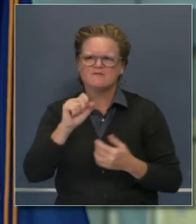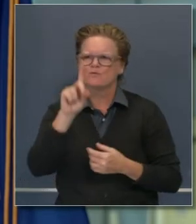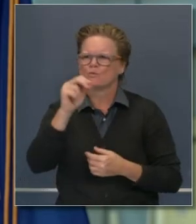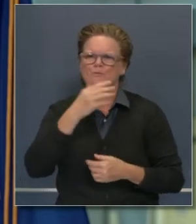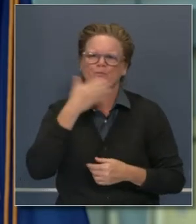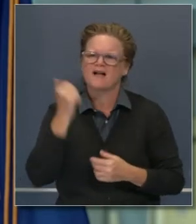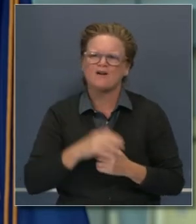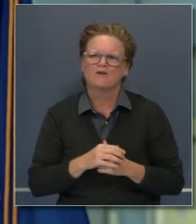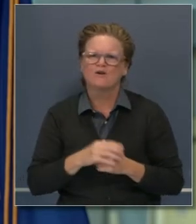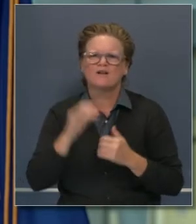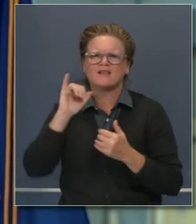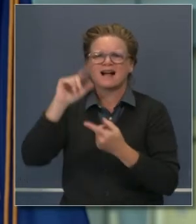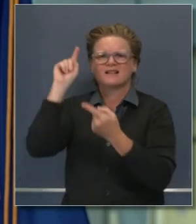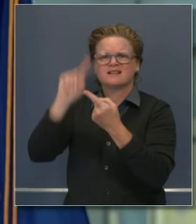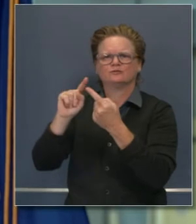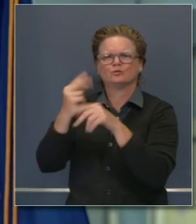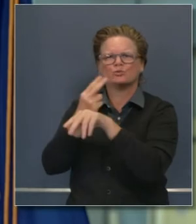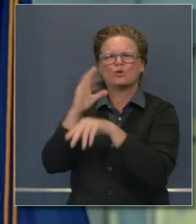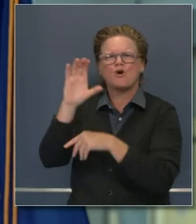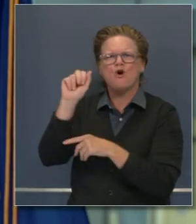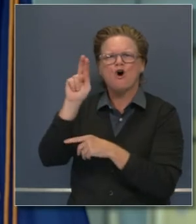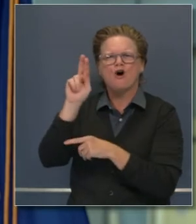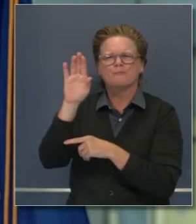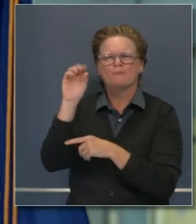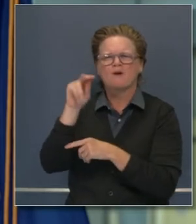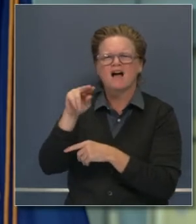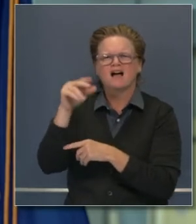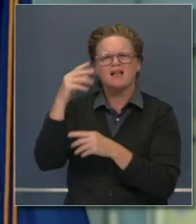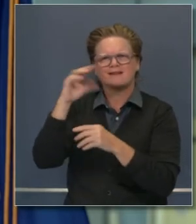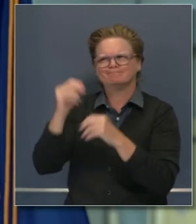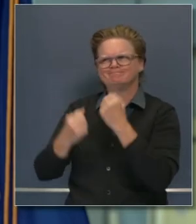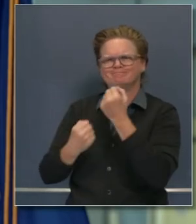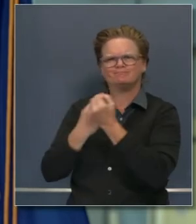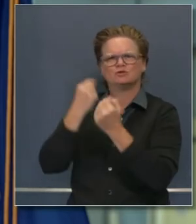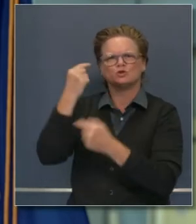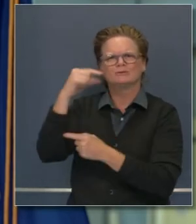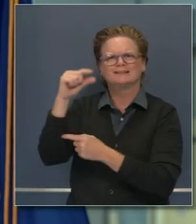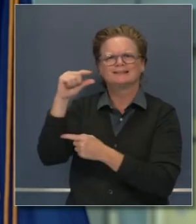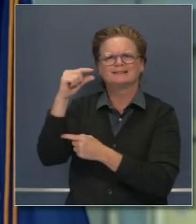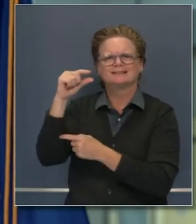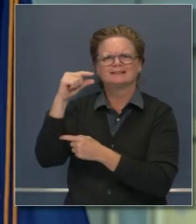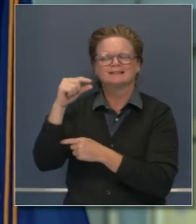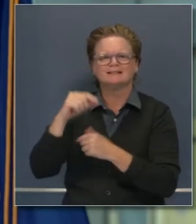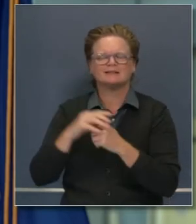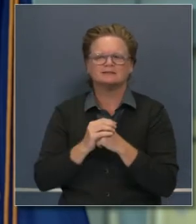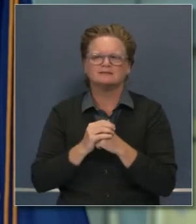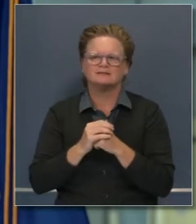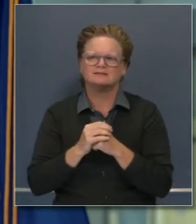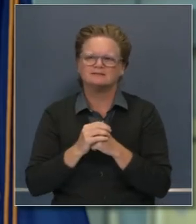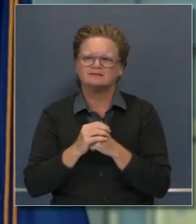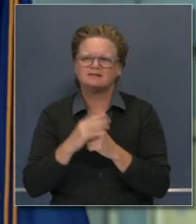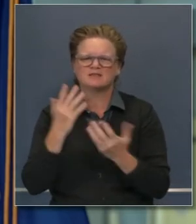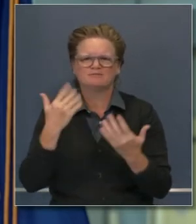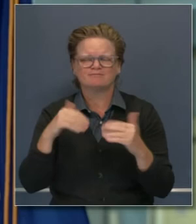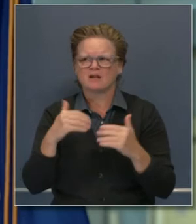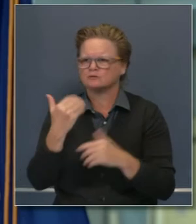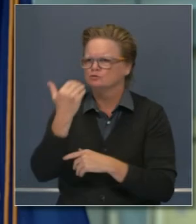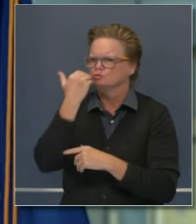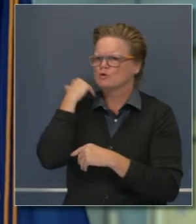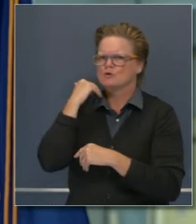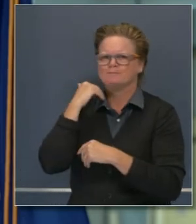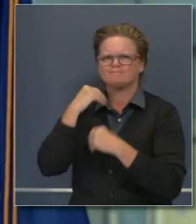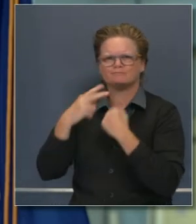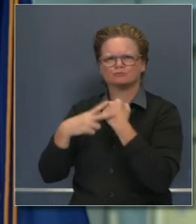sobre crecimiento de desarrollo verde. Y cambia la forma que generamos y consumimos